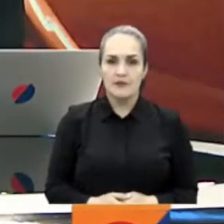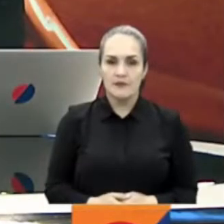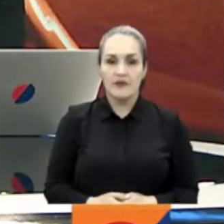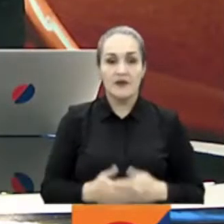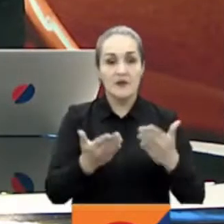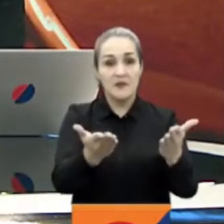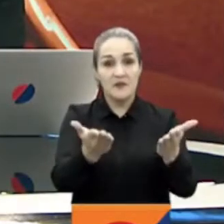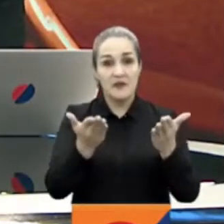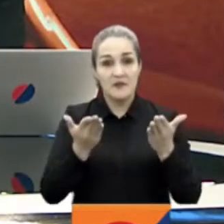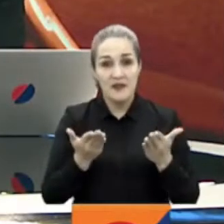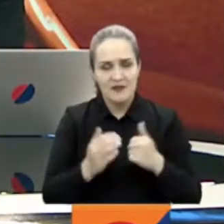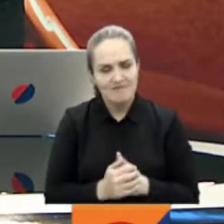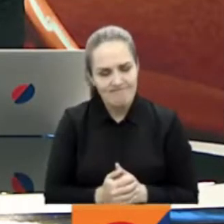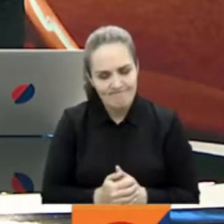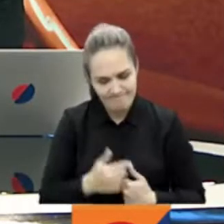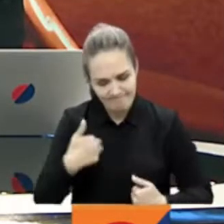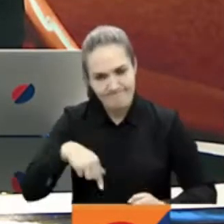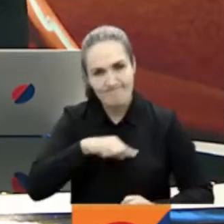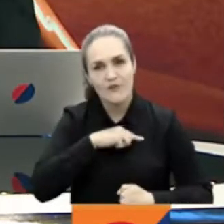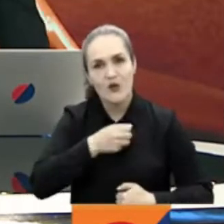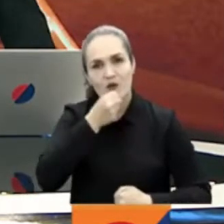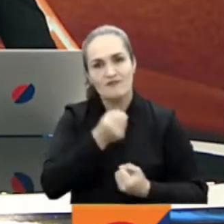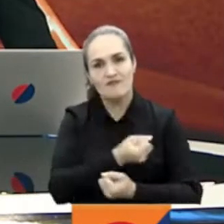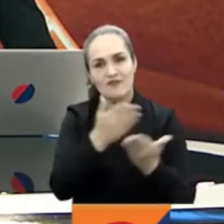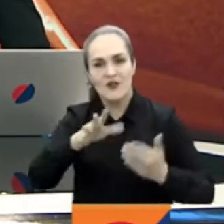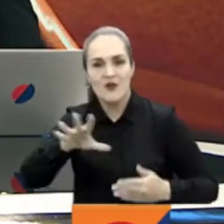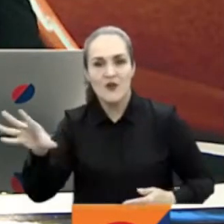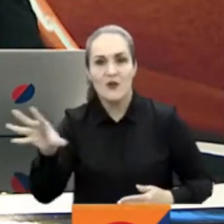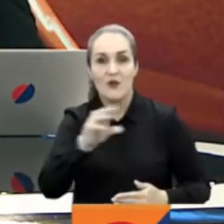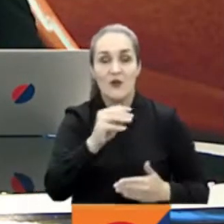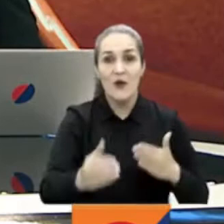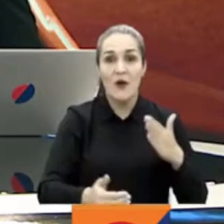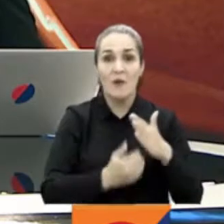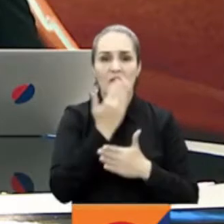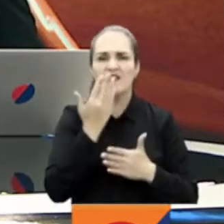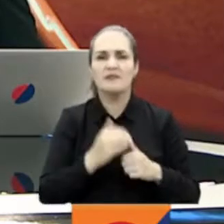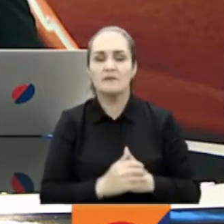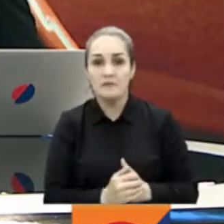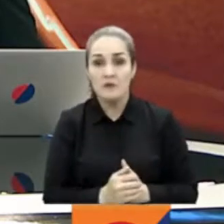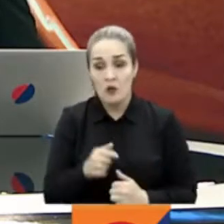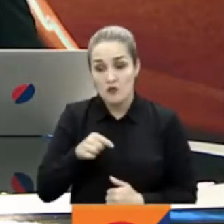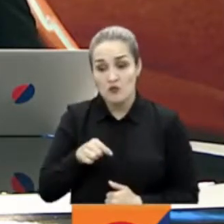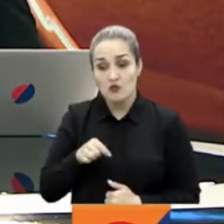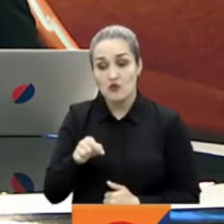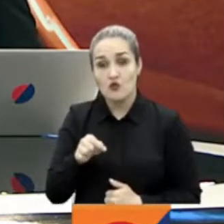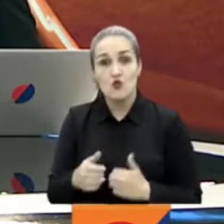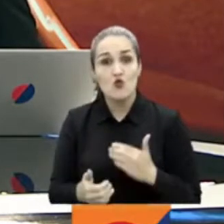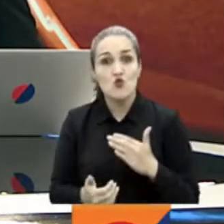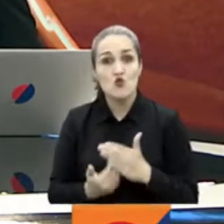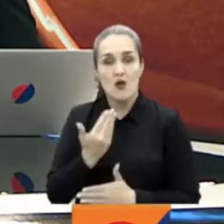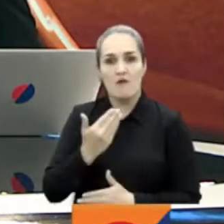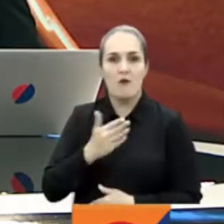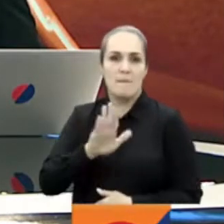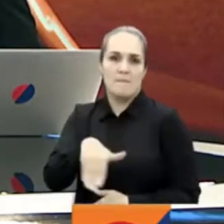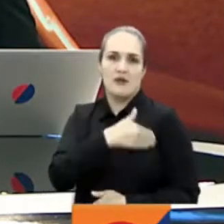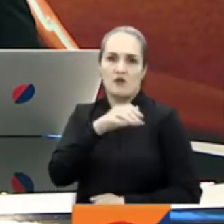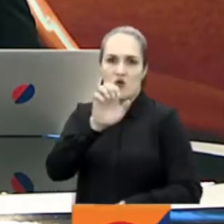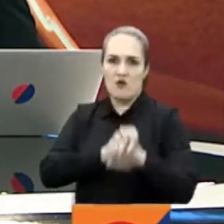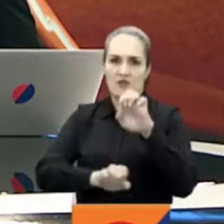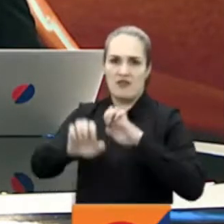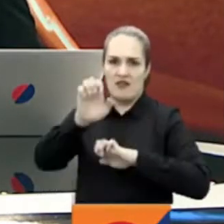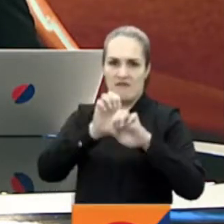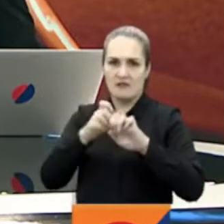Bienvenidos, somos el noticiero de todos. Iniciamos con el anuncio del próximo ministro de Defensa, el exmagistrado de la Corte Suprema de